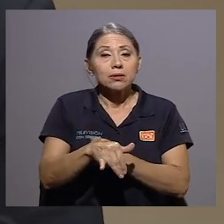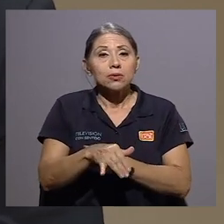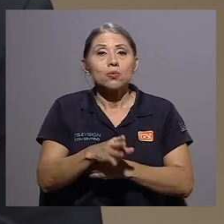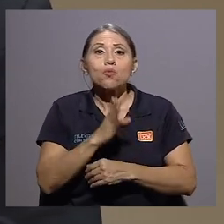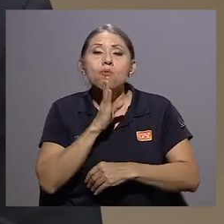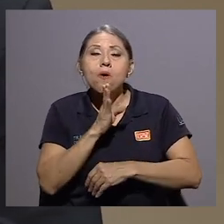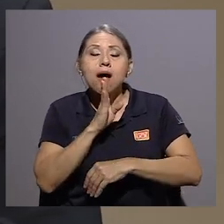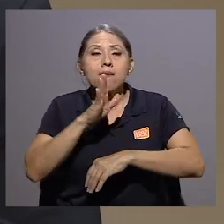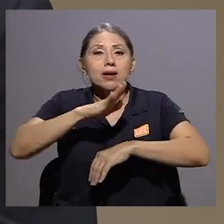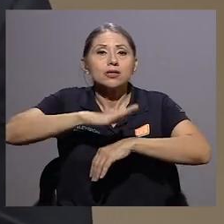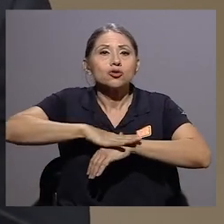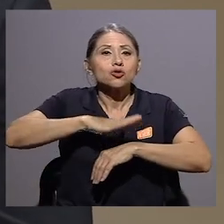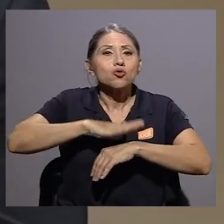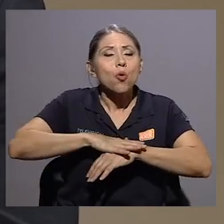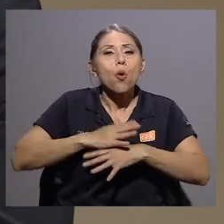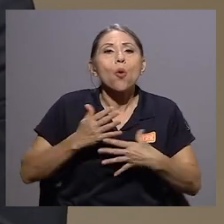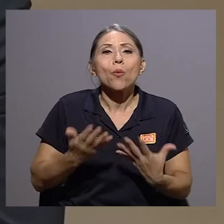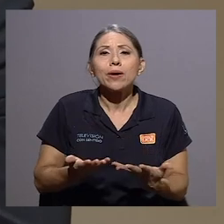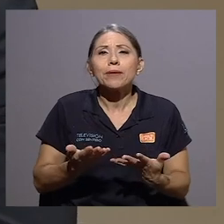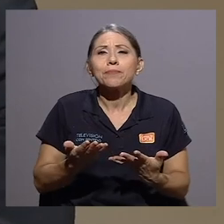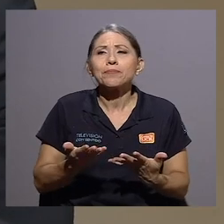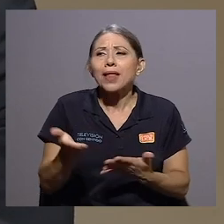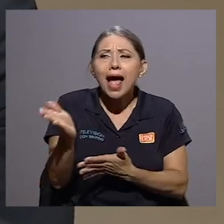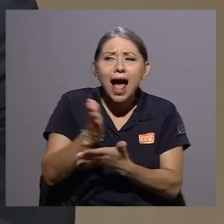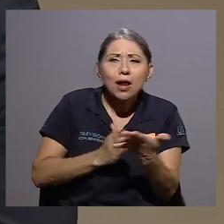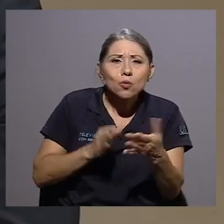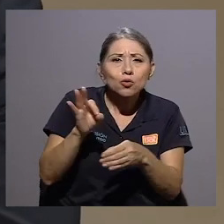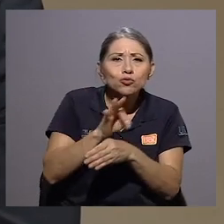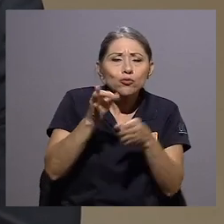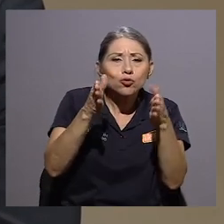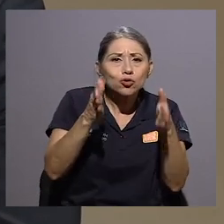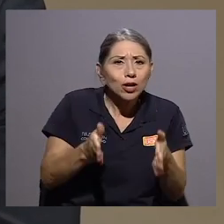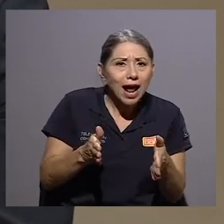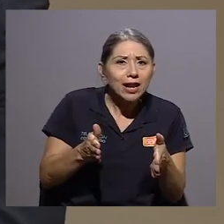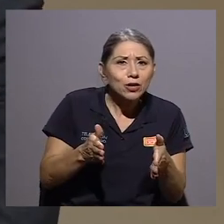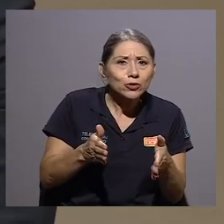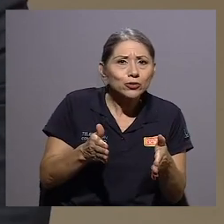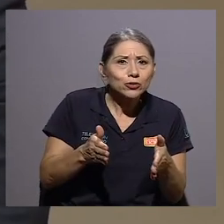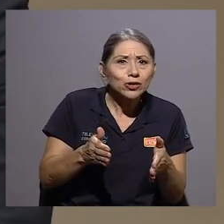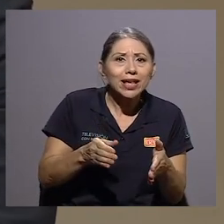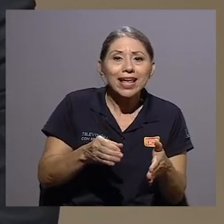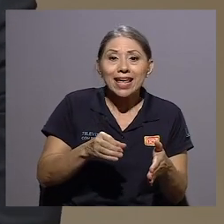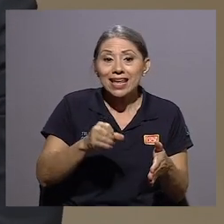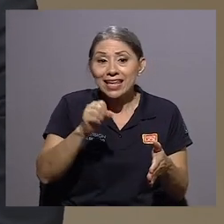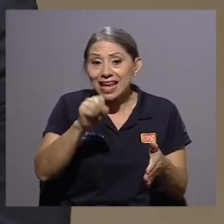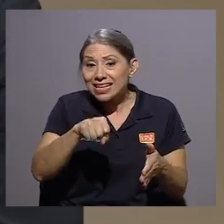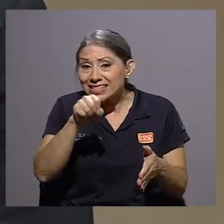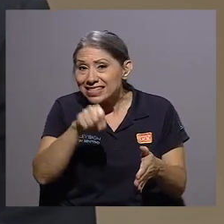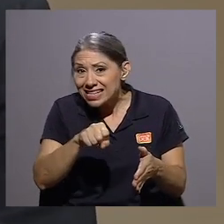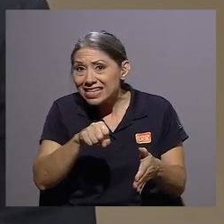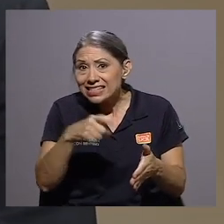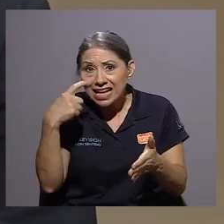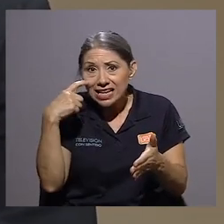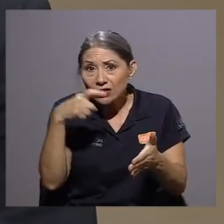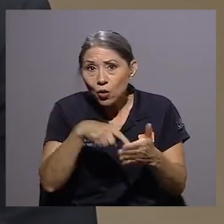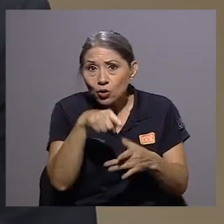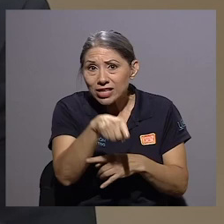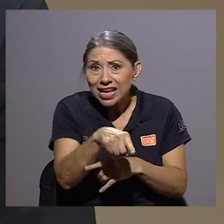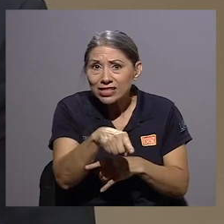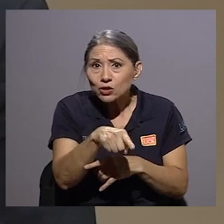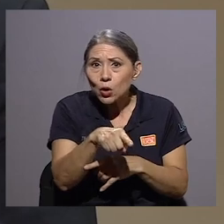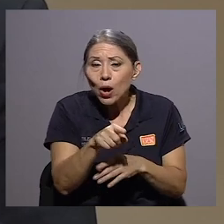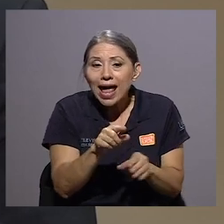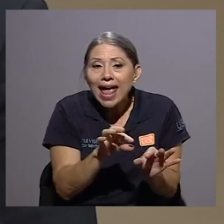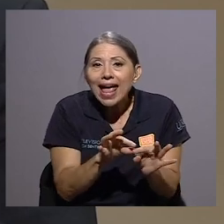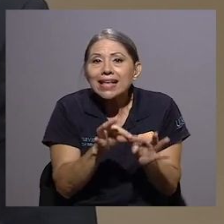de una exclusión de ciertos funcionarios a los que sí se les va a reconocer esto. Entonces, dice que los funcionarios